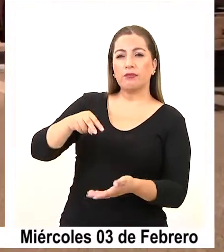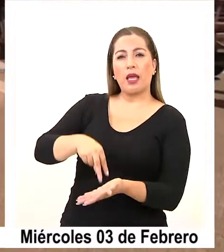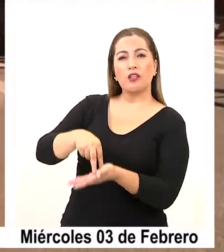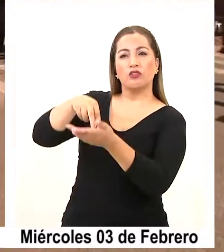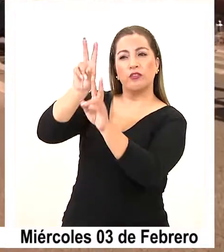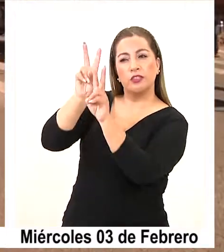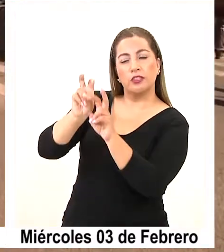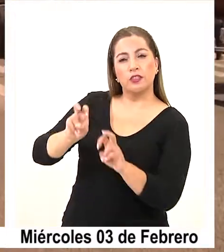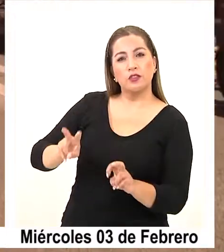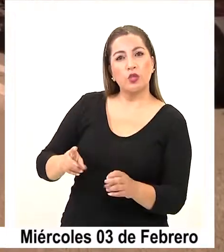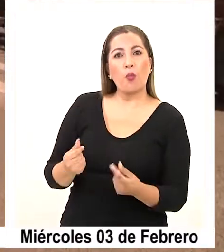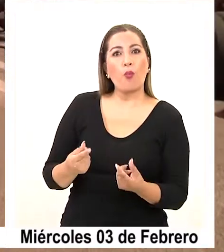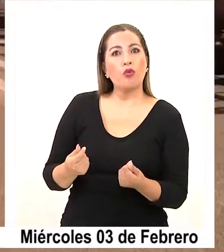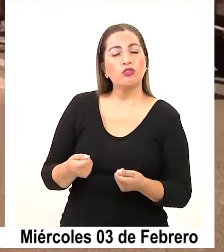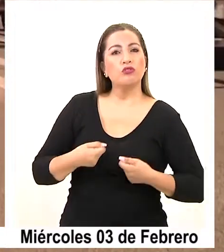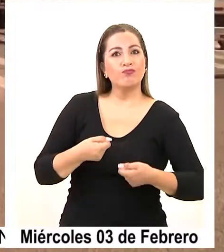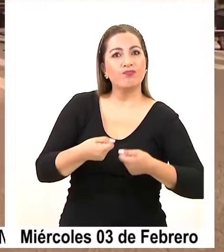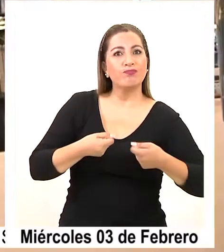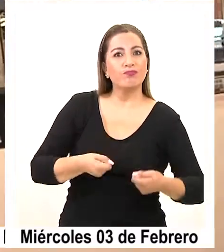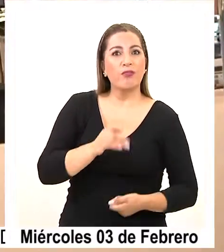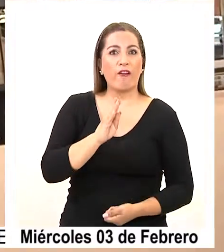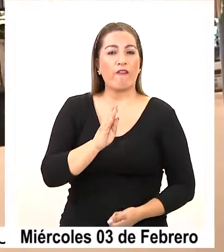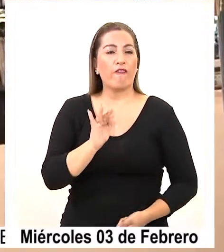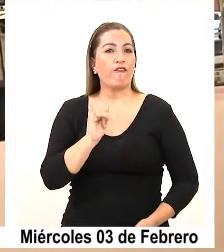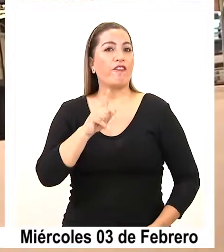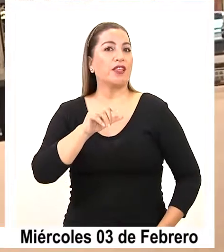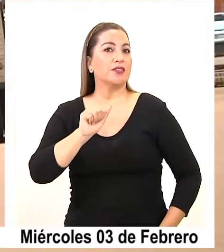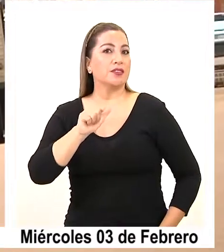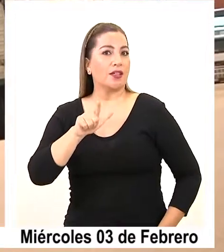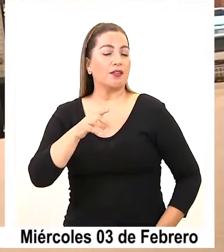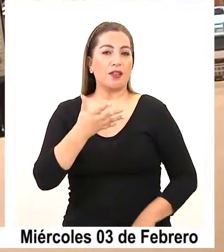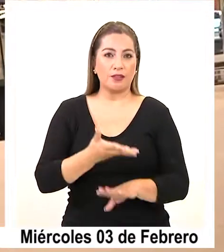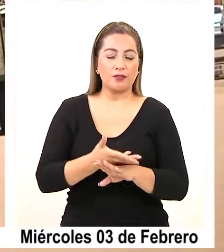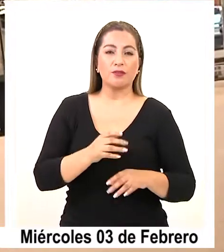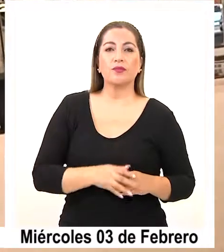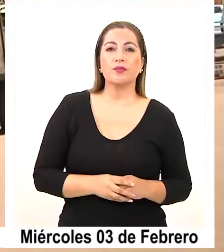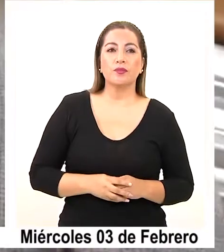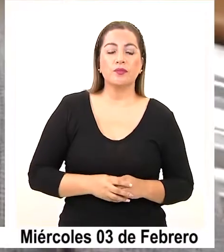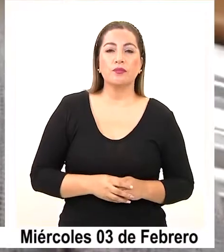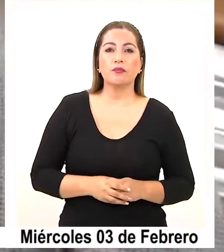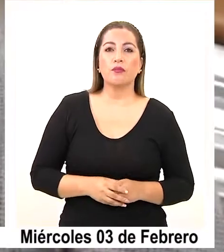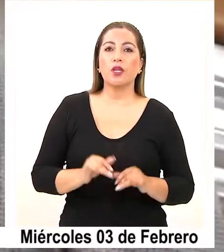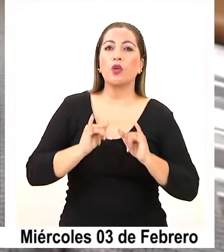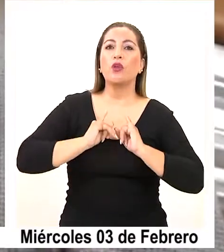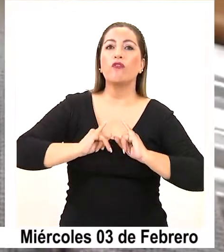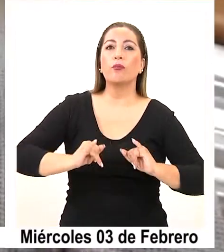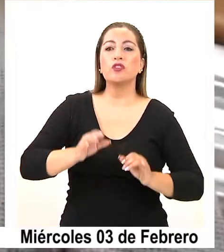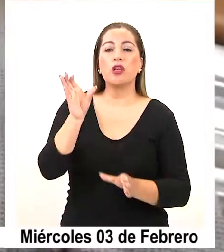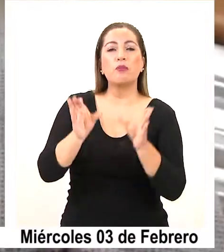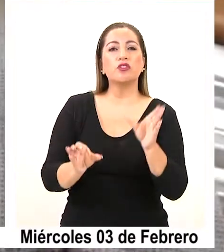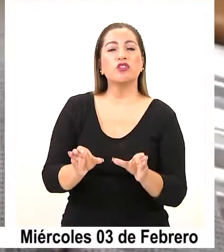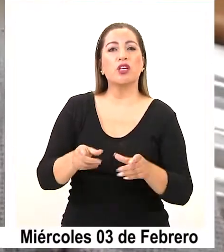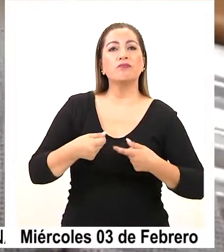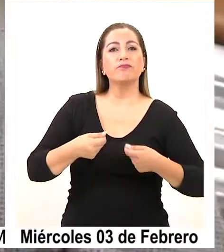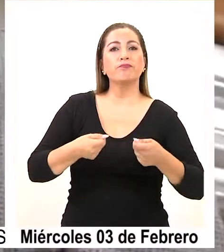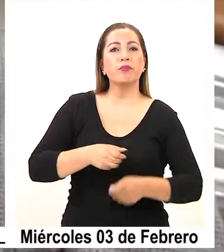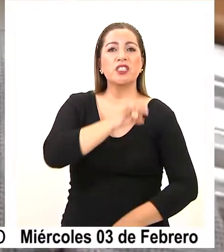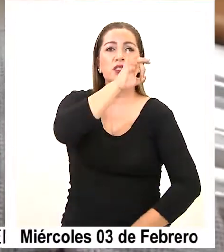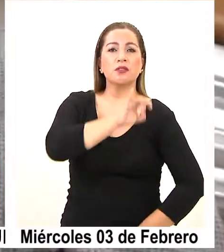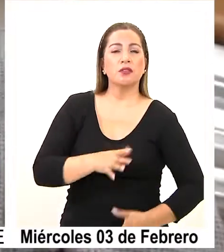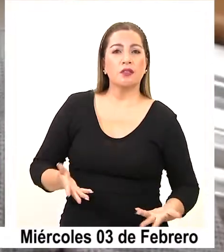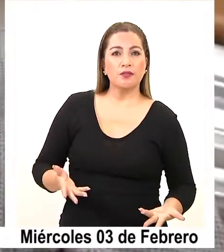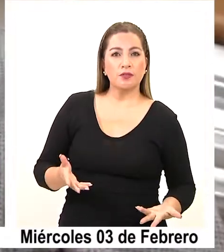debido al alto costo fiscal que ellos representan. Este informe de los economistas chileno hace